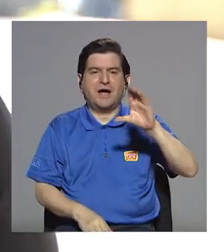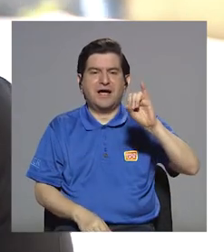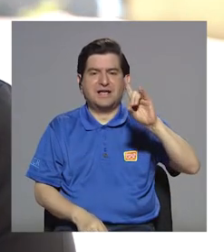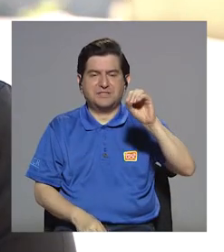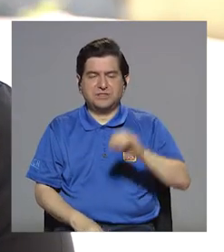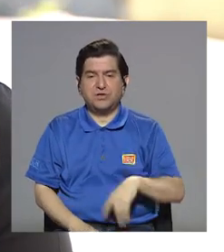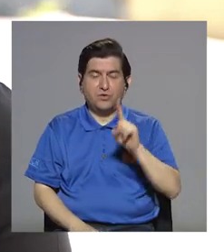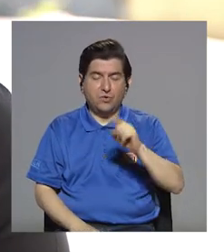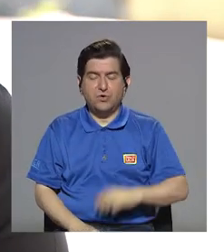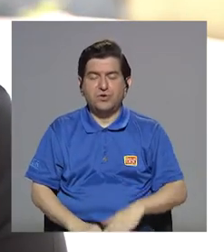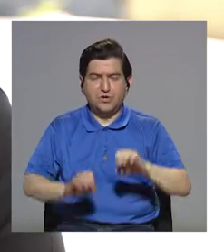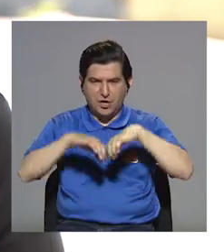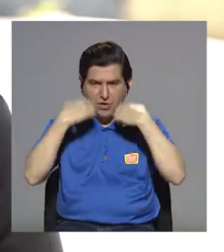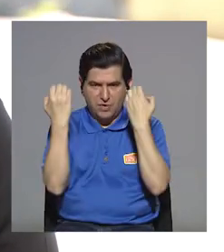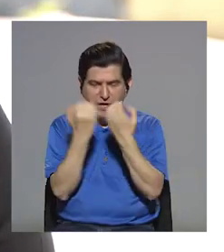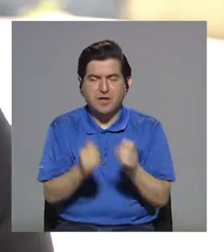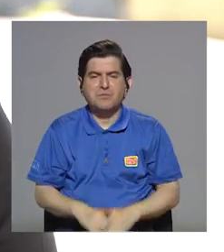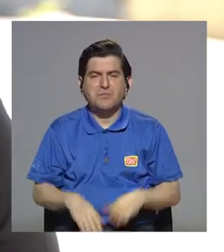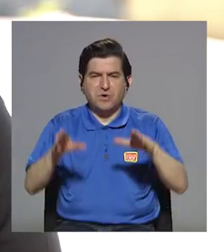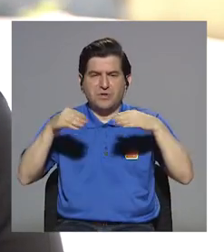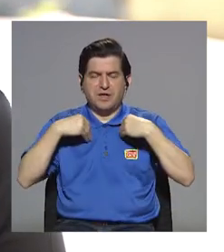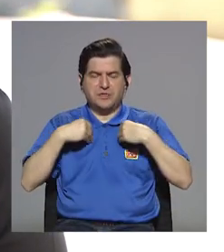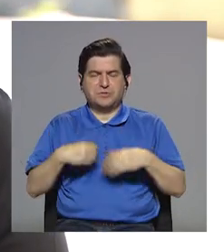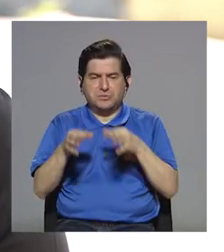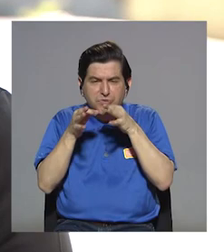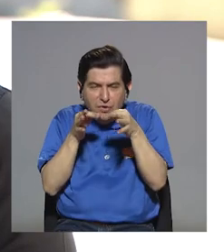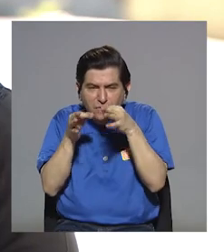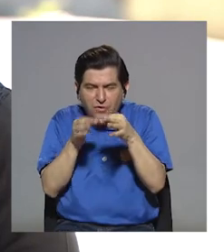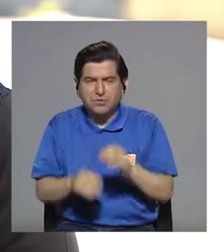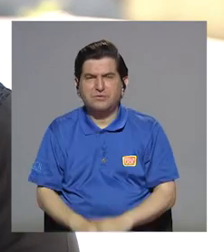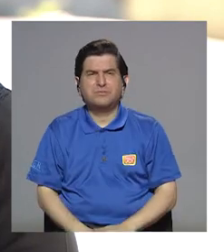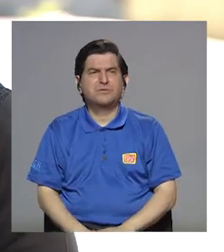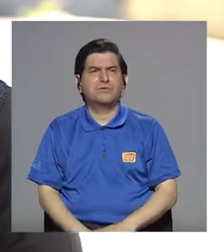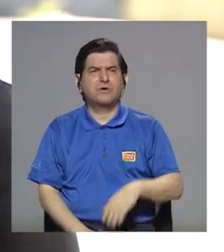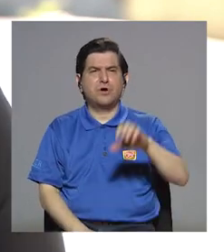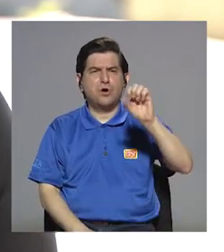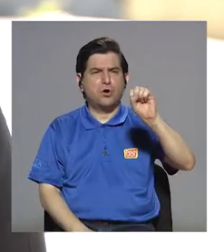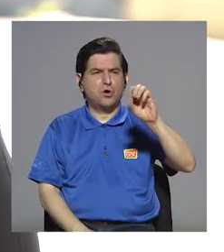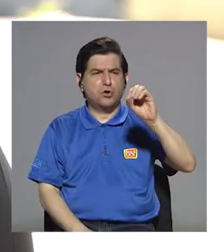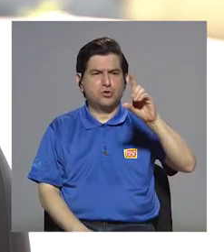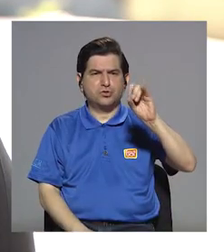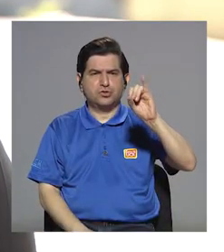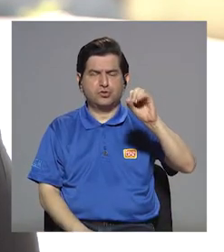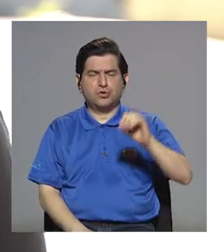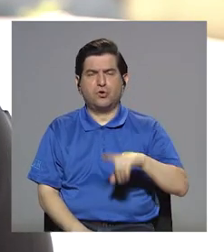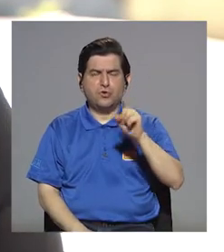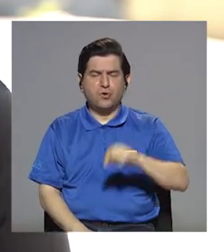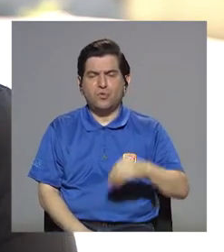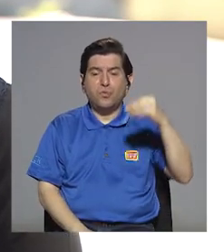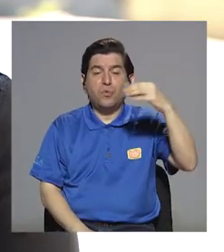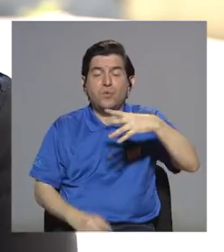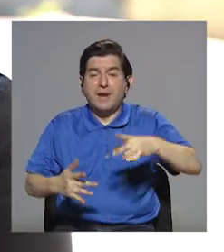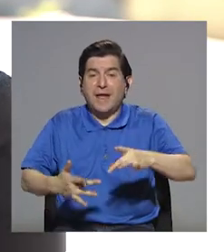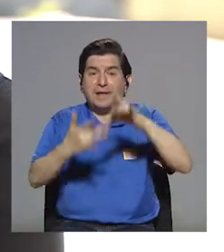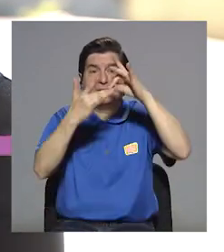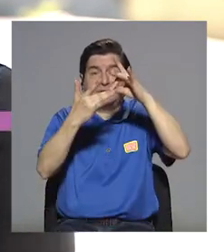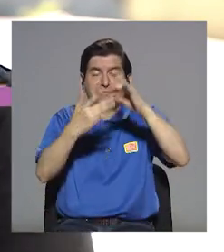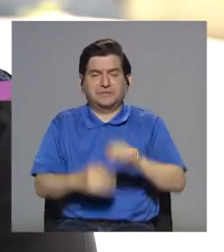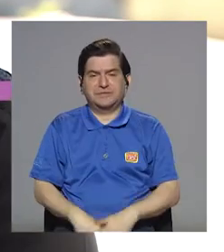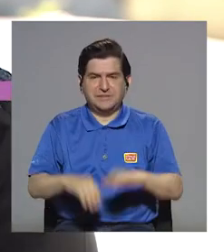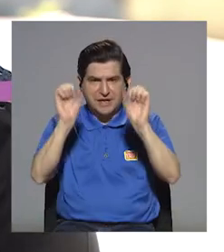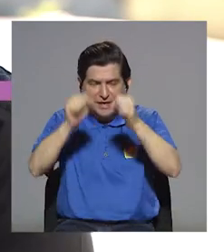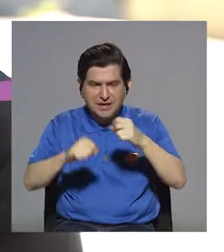equipo que se llama absorción atómica. El sodio tiene como una luz especial, por decirlo así, ¿verdad? Que nosotros podemos